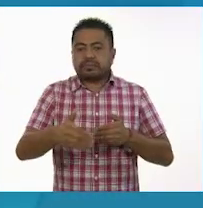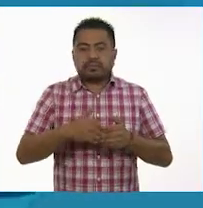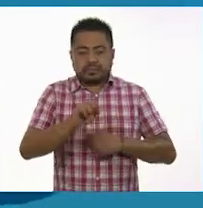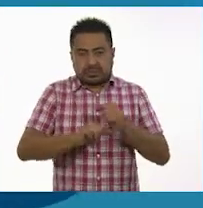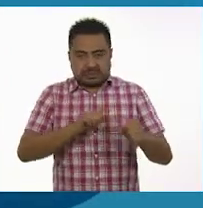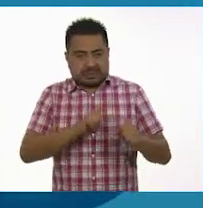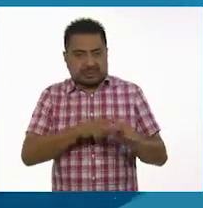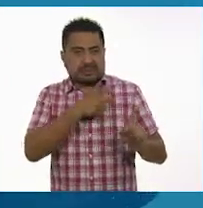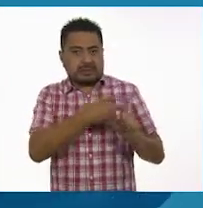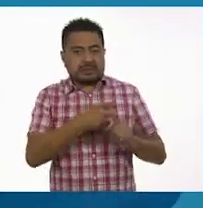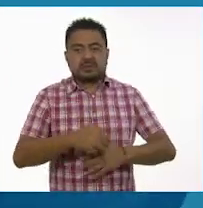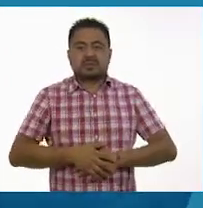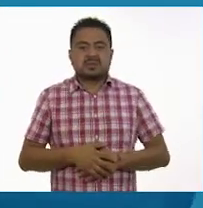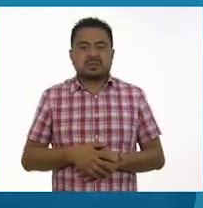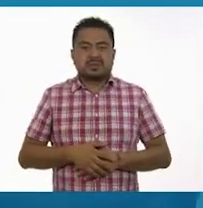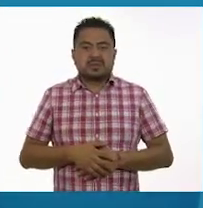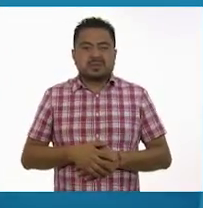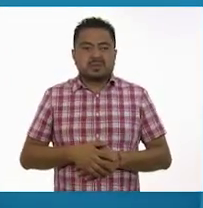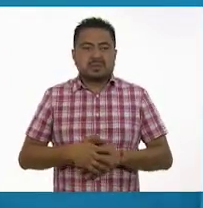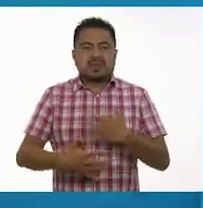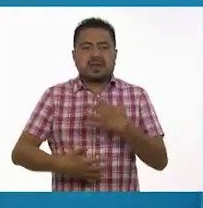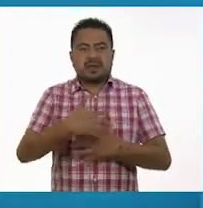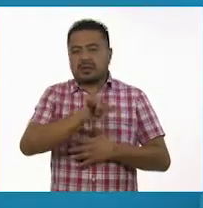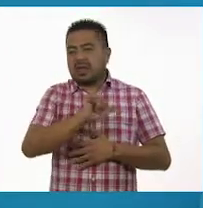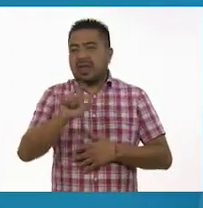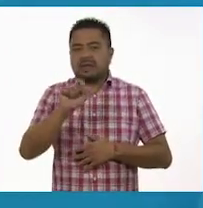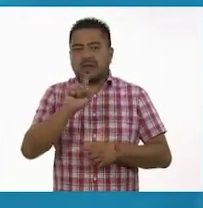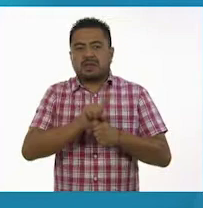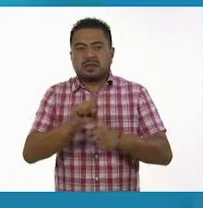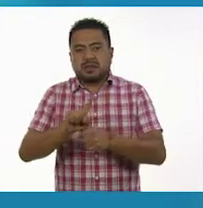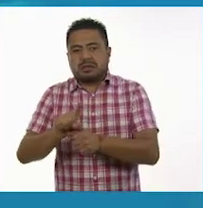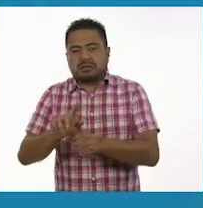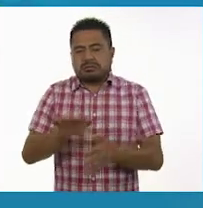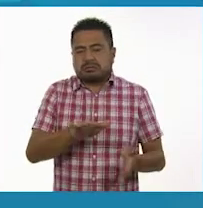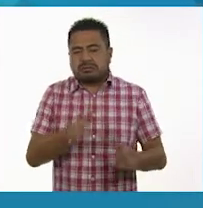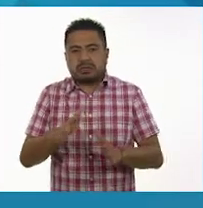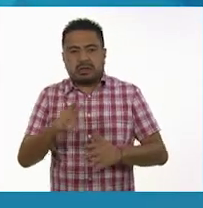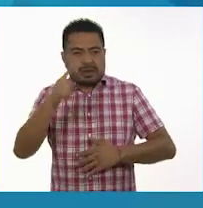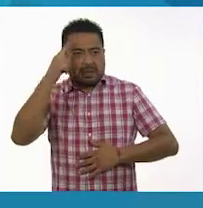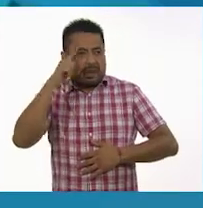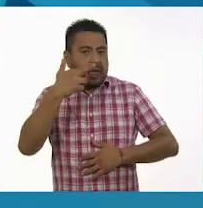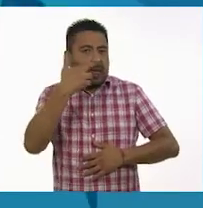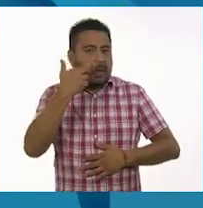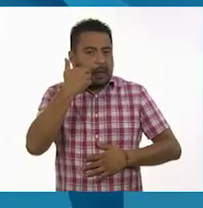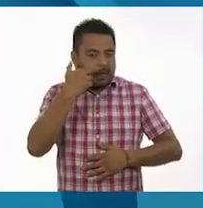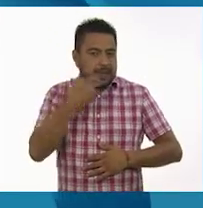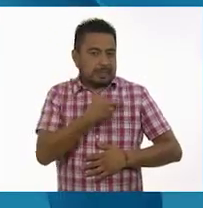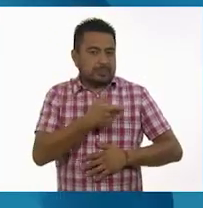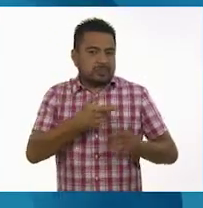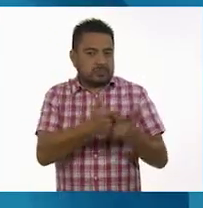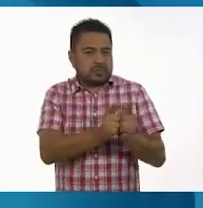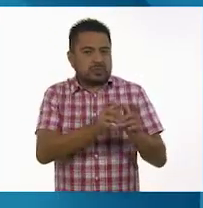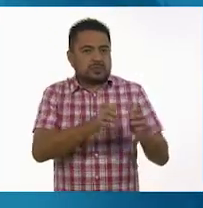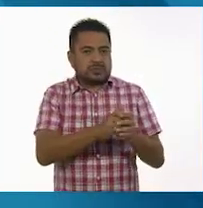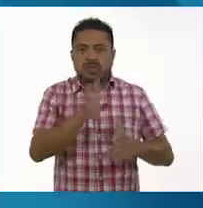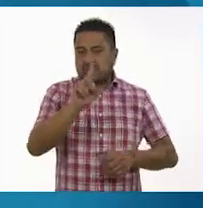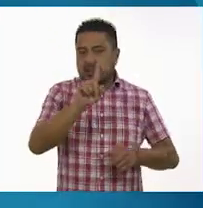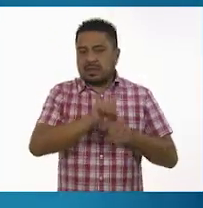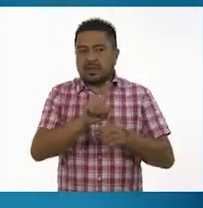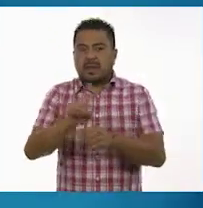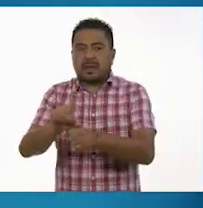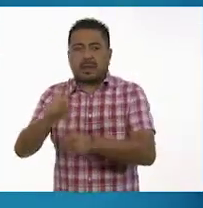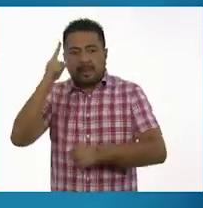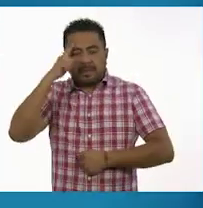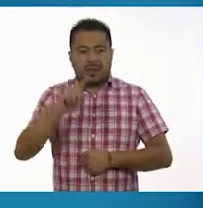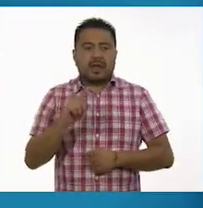animales? 15 a 20 días en promedio para ratones y hámsters. 30 días